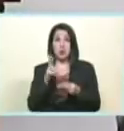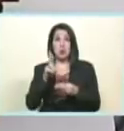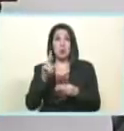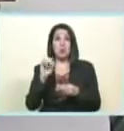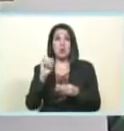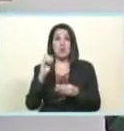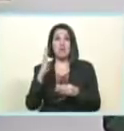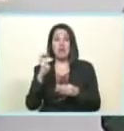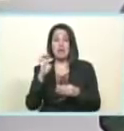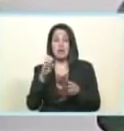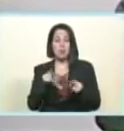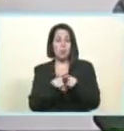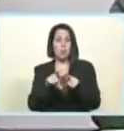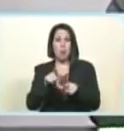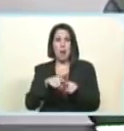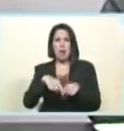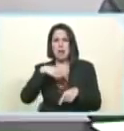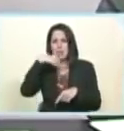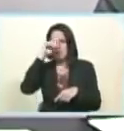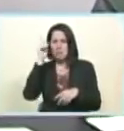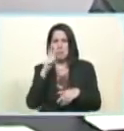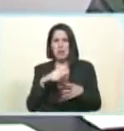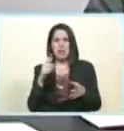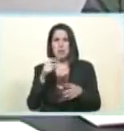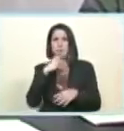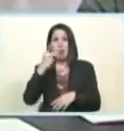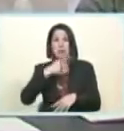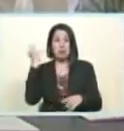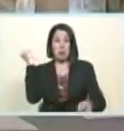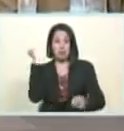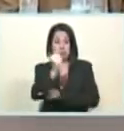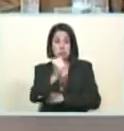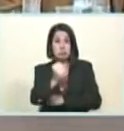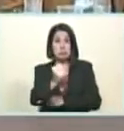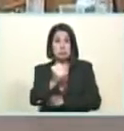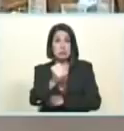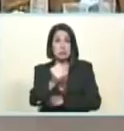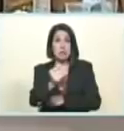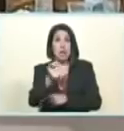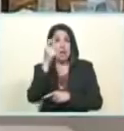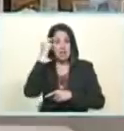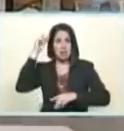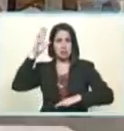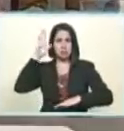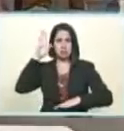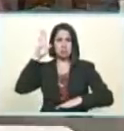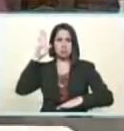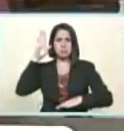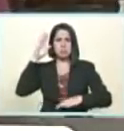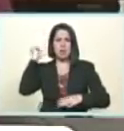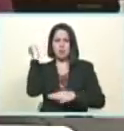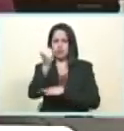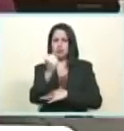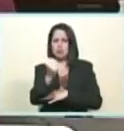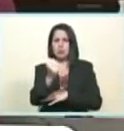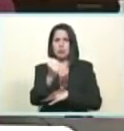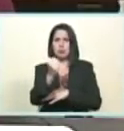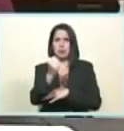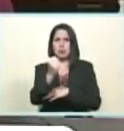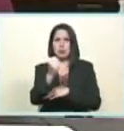va a ser un best seller compadre publicarlo con varios de la verdad como hemos tenido